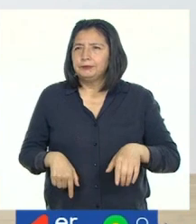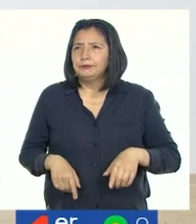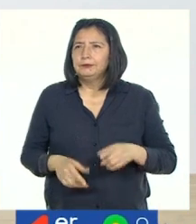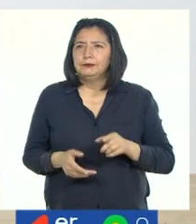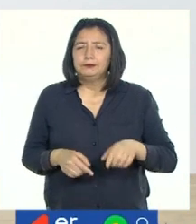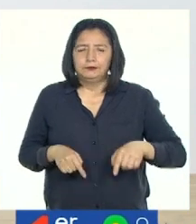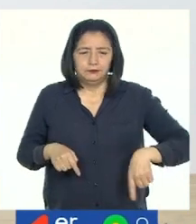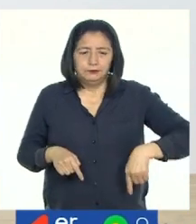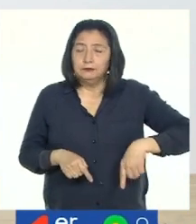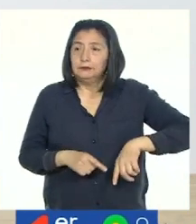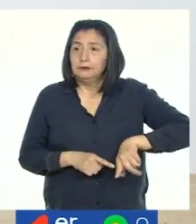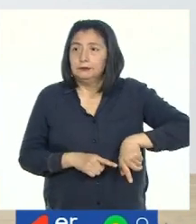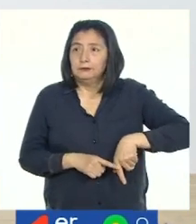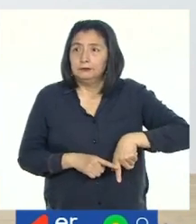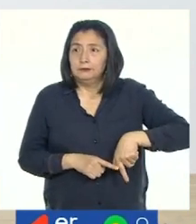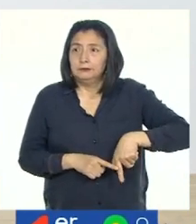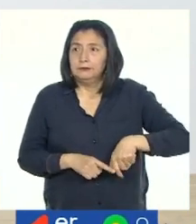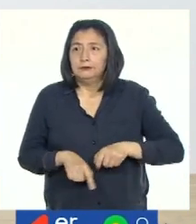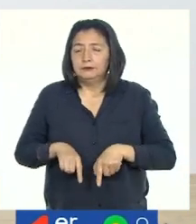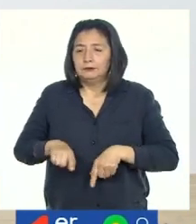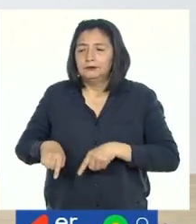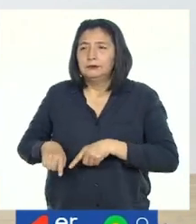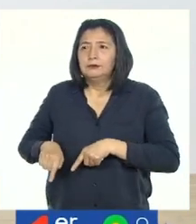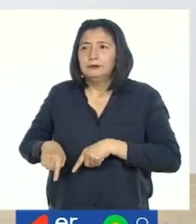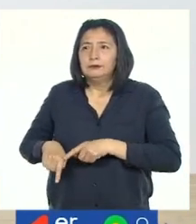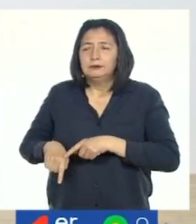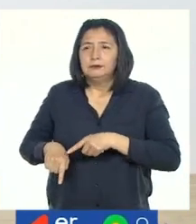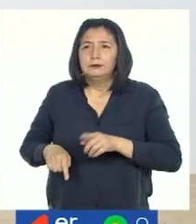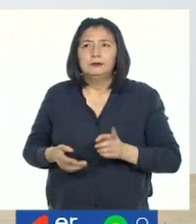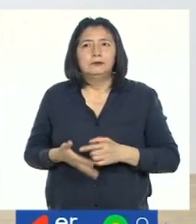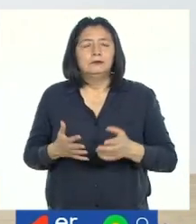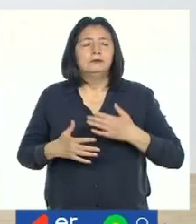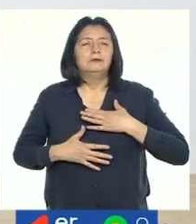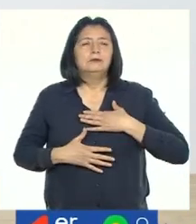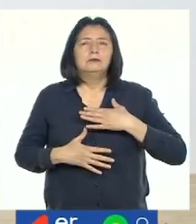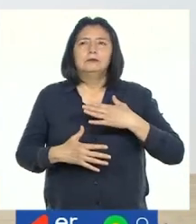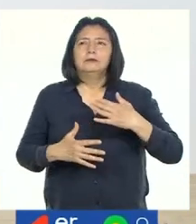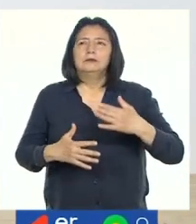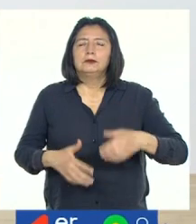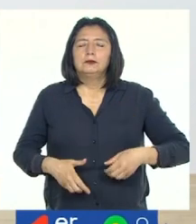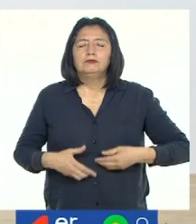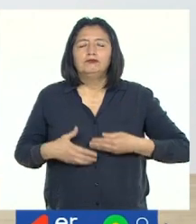pie, el otro pie. Respiramos.